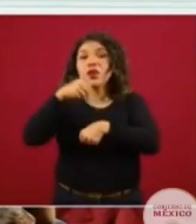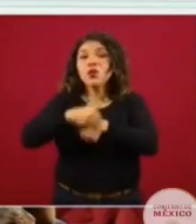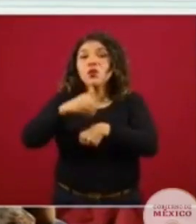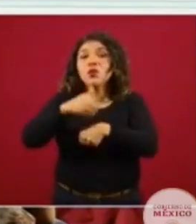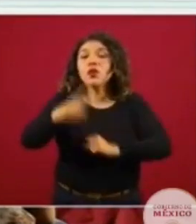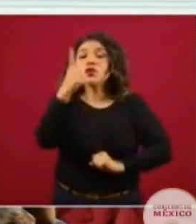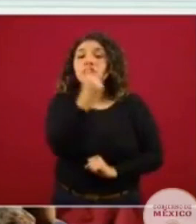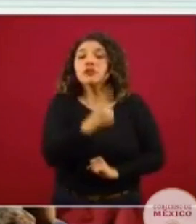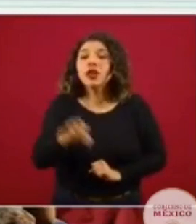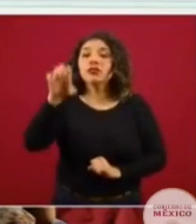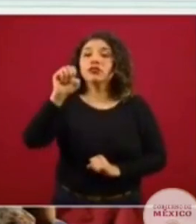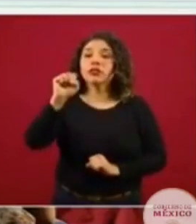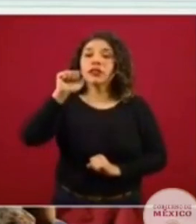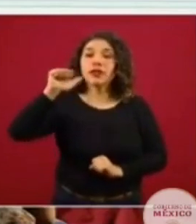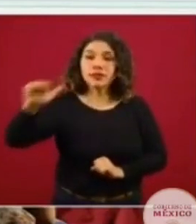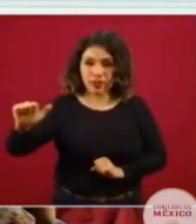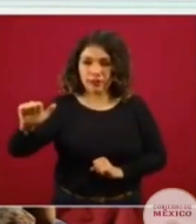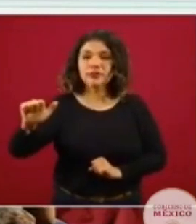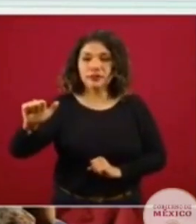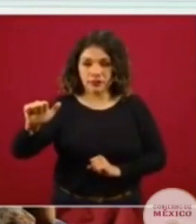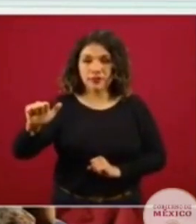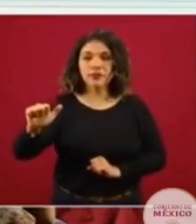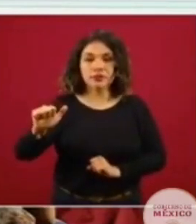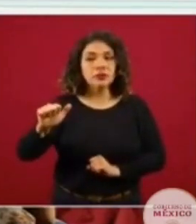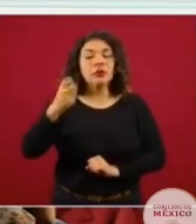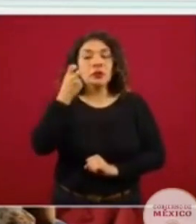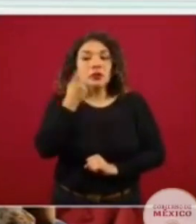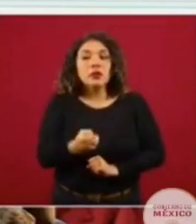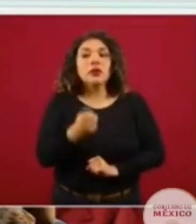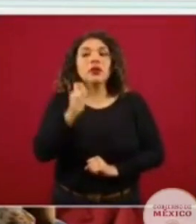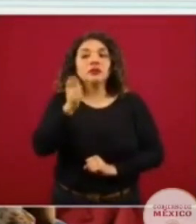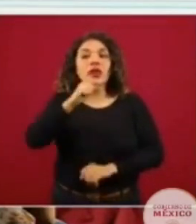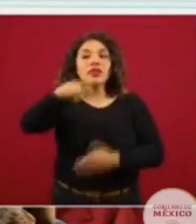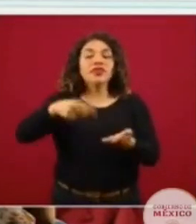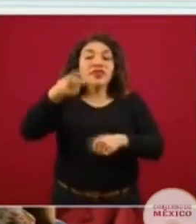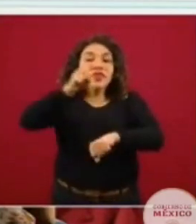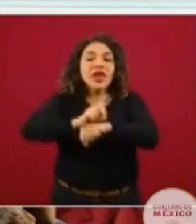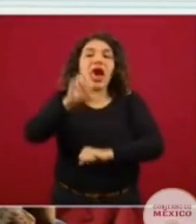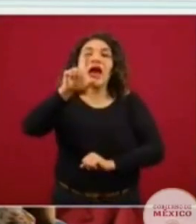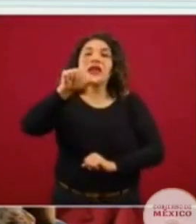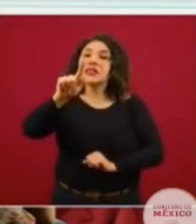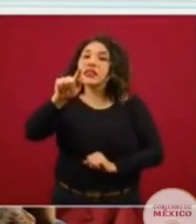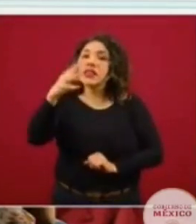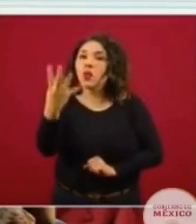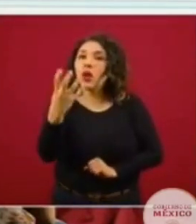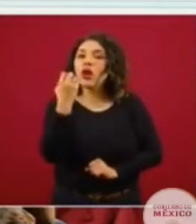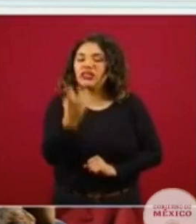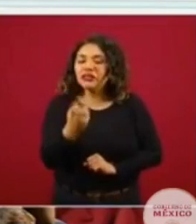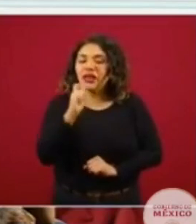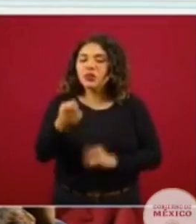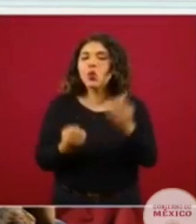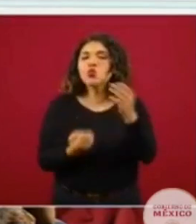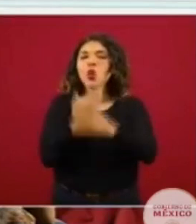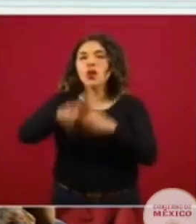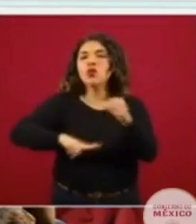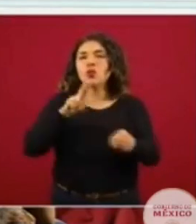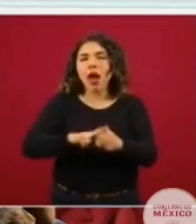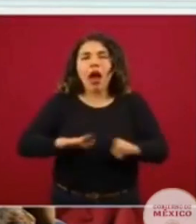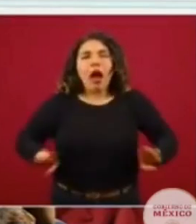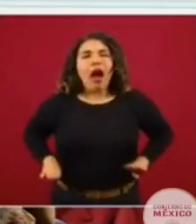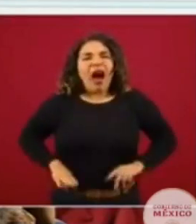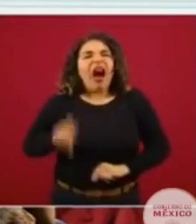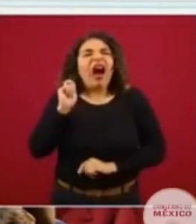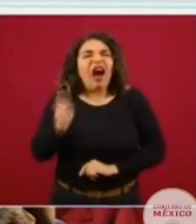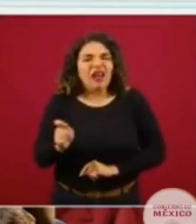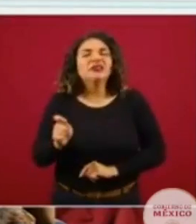166, específicamente en el día 74 de esta nueva normalidad, caracterizada